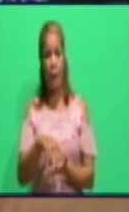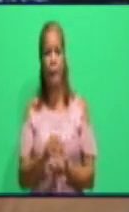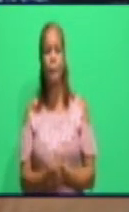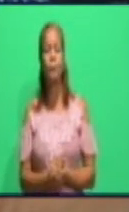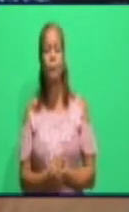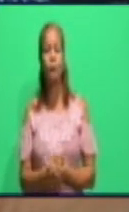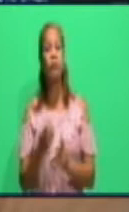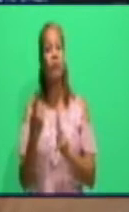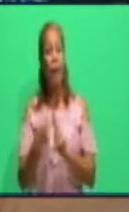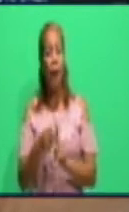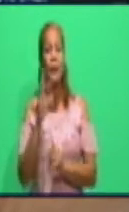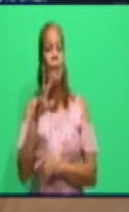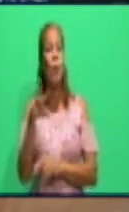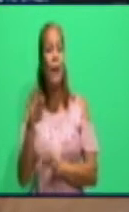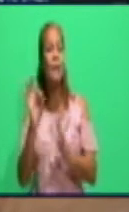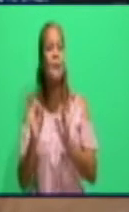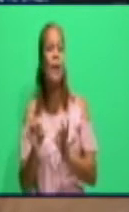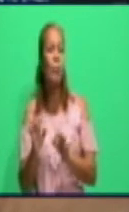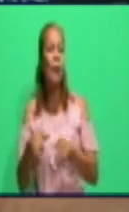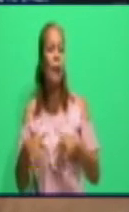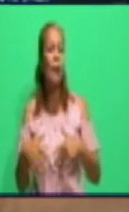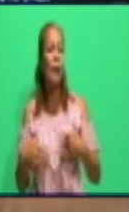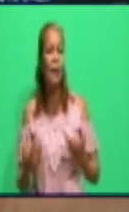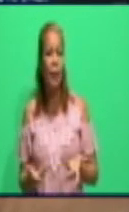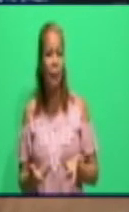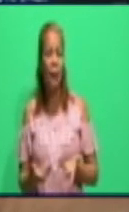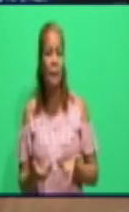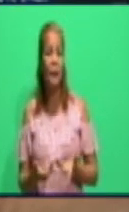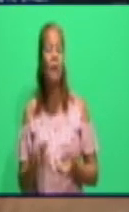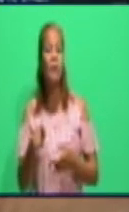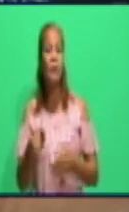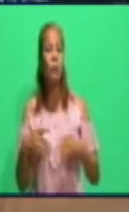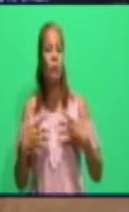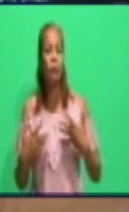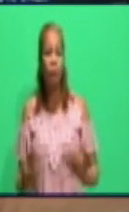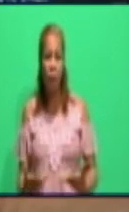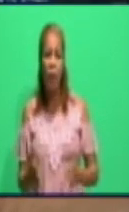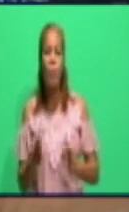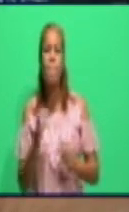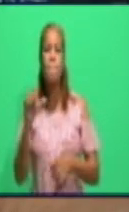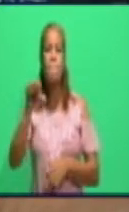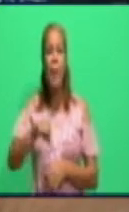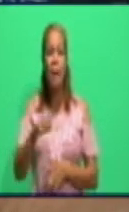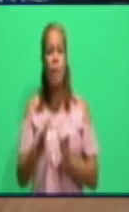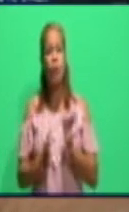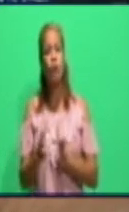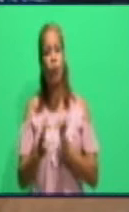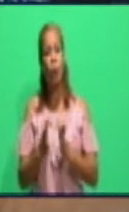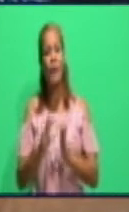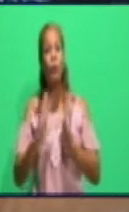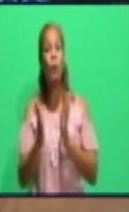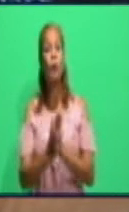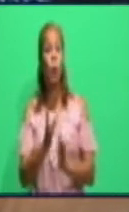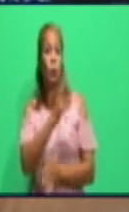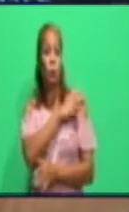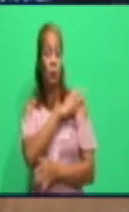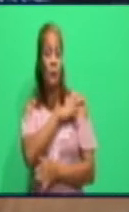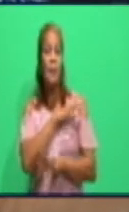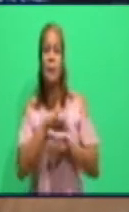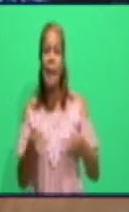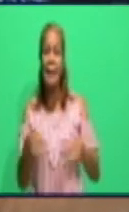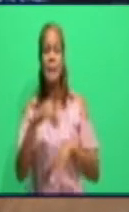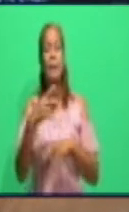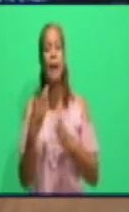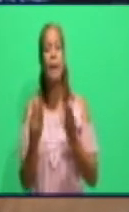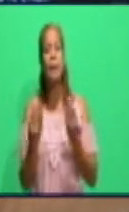buscar la causa. Y la causa es débil funcionamiento de los consejos de dirección, para lo cual hemos hecho varios cambios en la